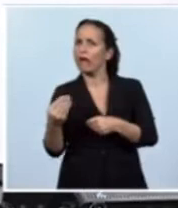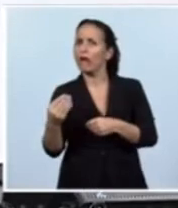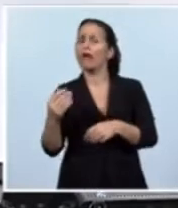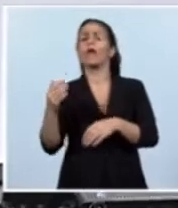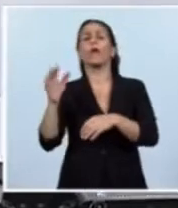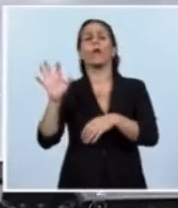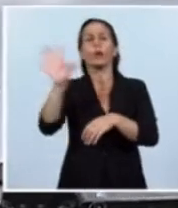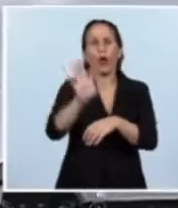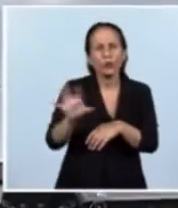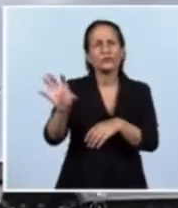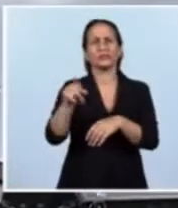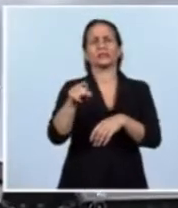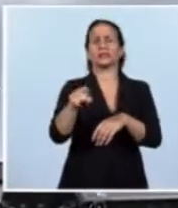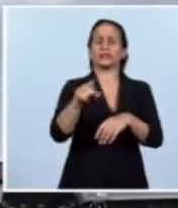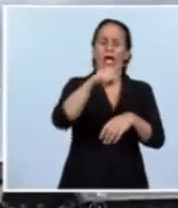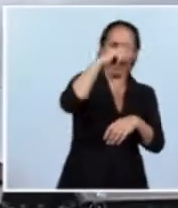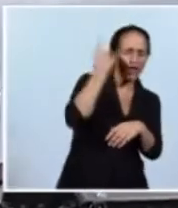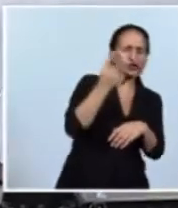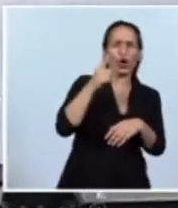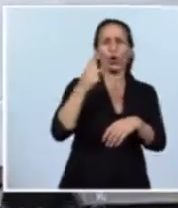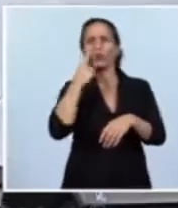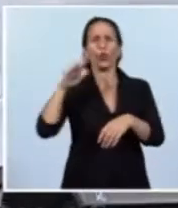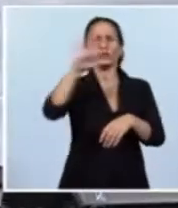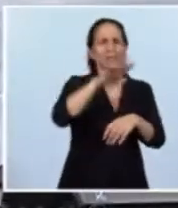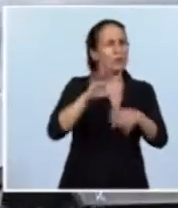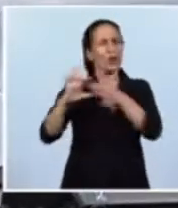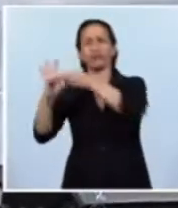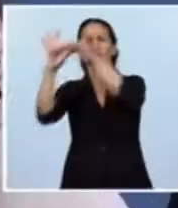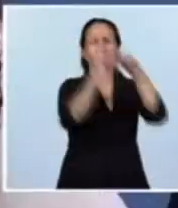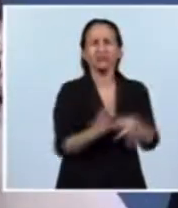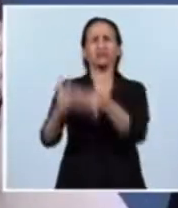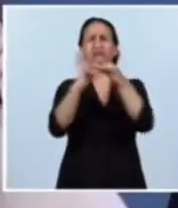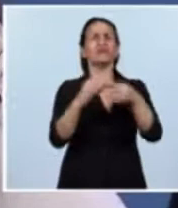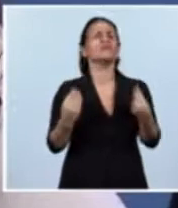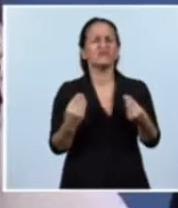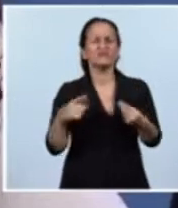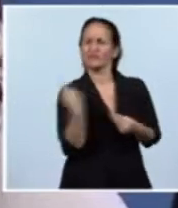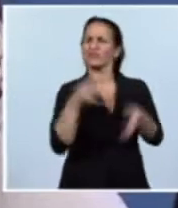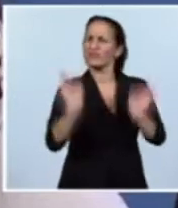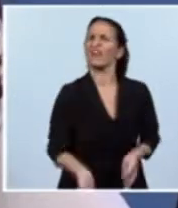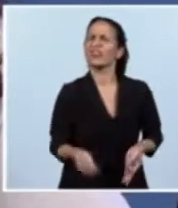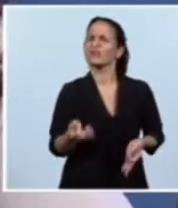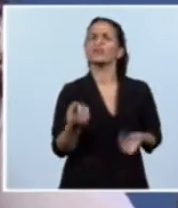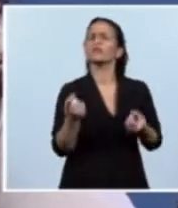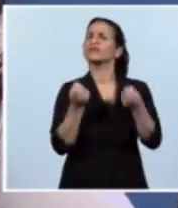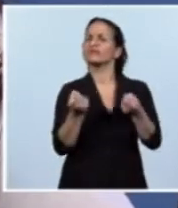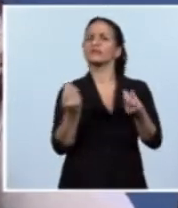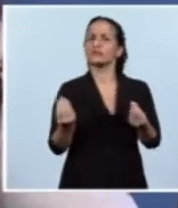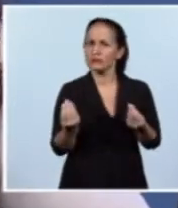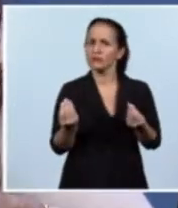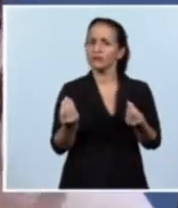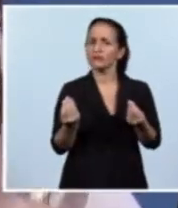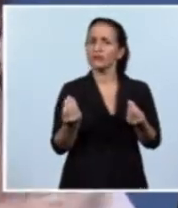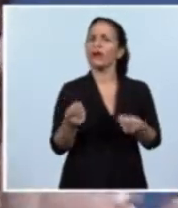provincia, entre nación, entre municipios y sabiendo que es necesario que